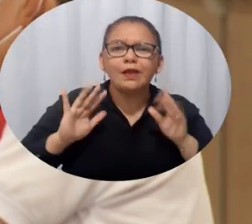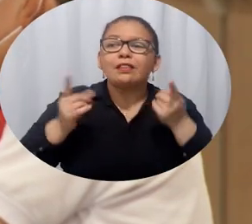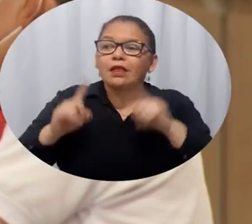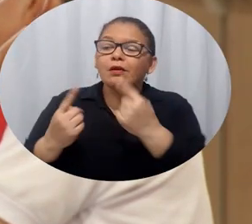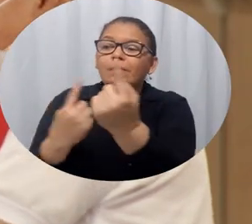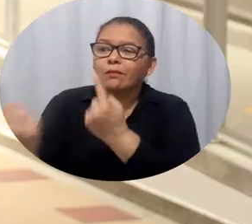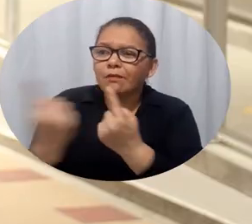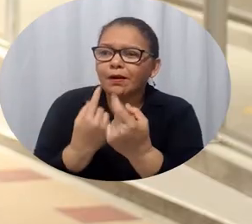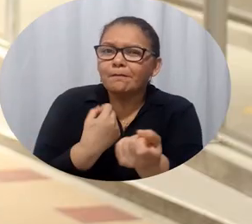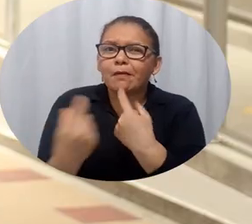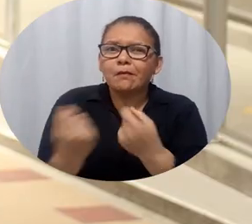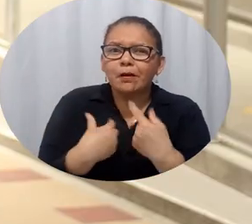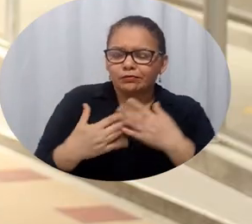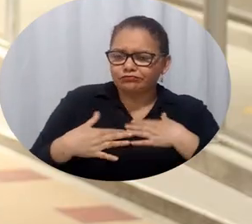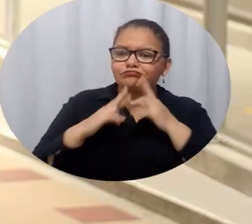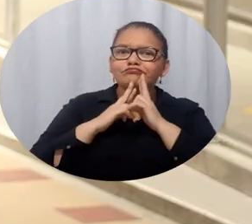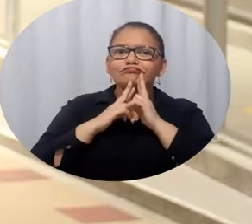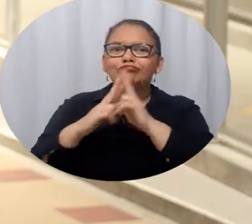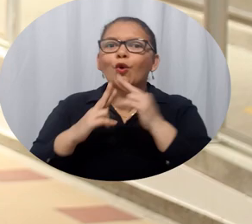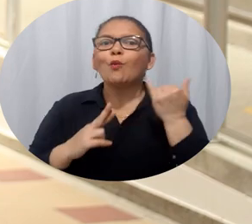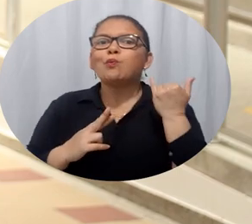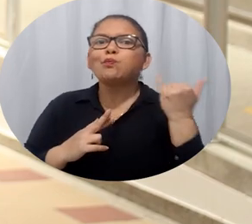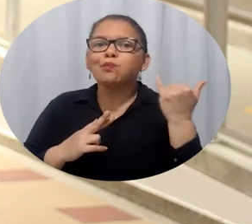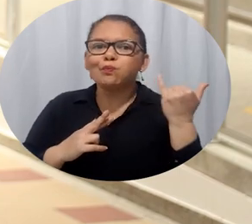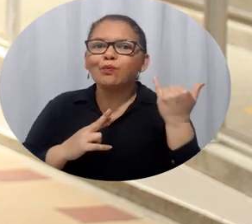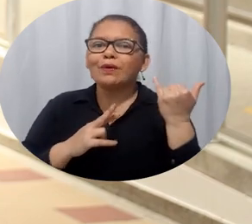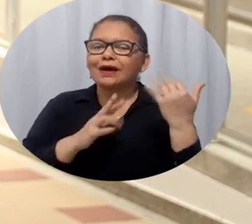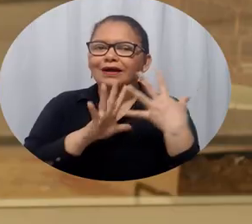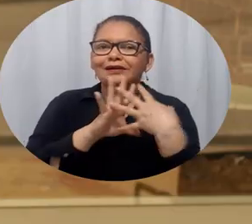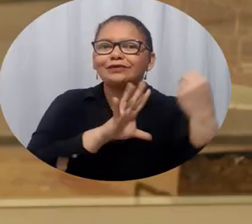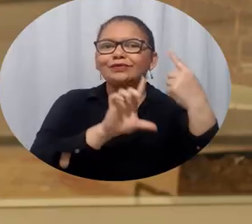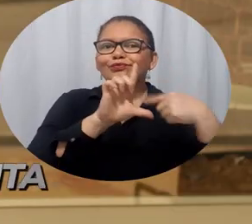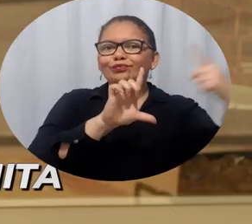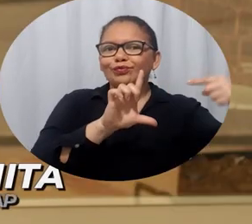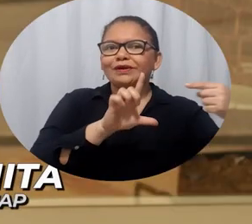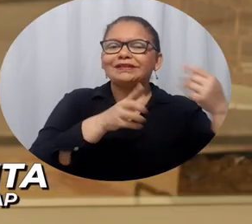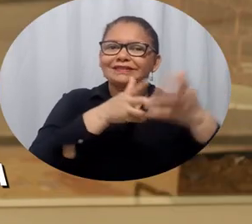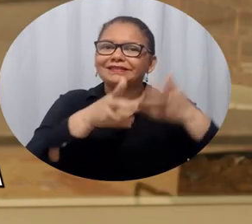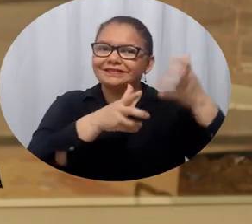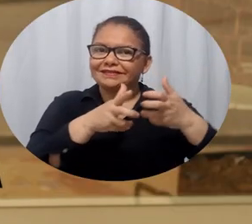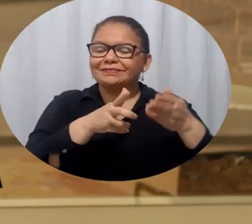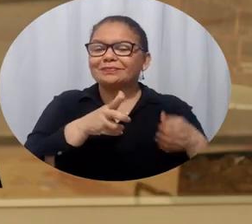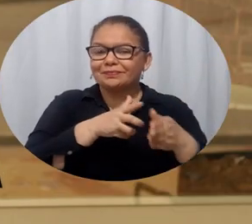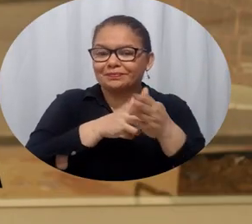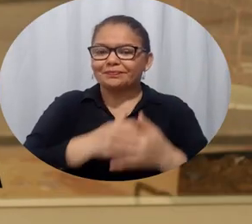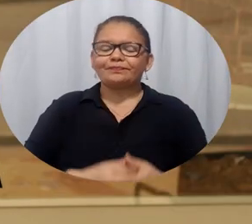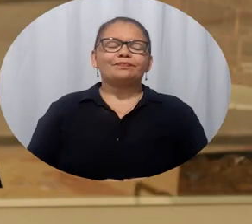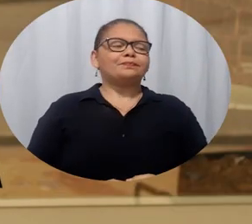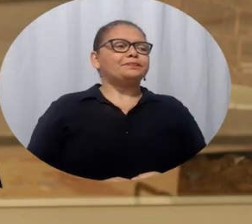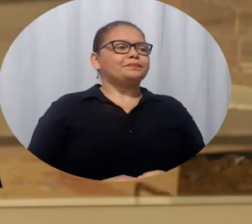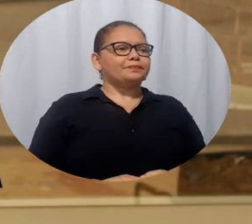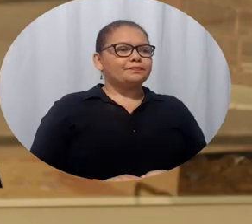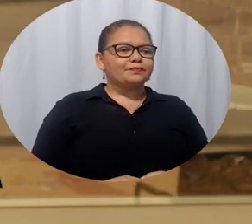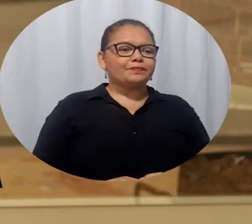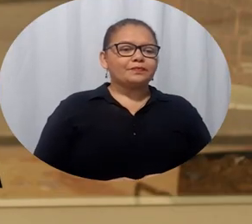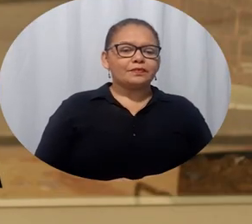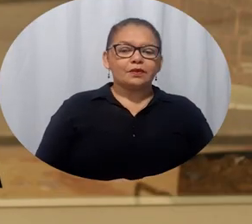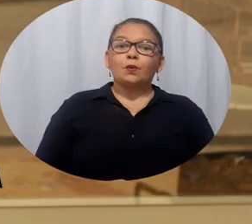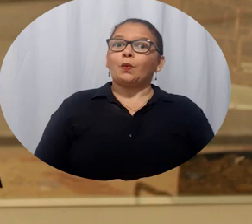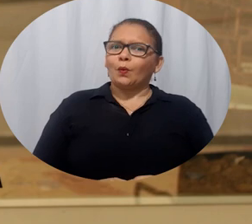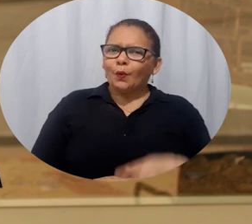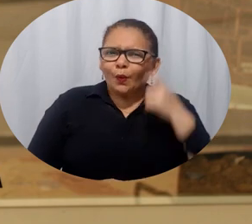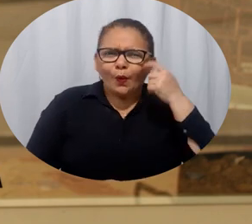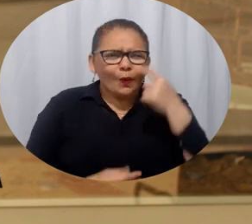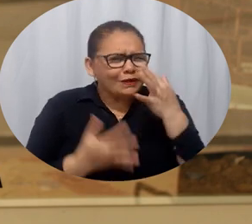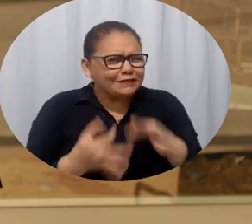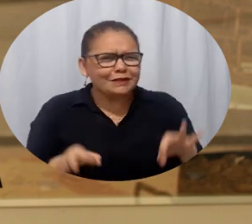recopila este sistema de estadístico pesquero. Las cosas importantes de esta capacitación es el traslado ya, nos